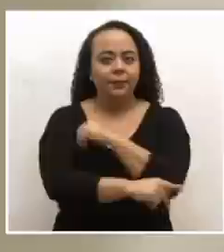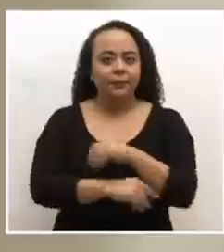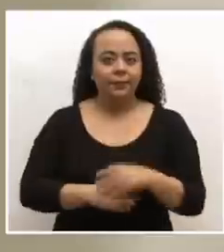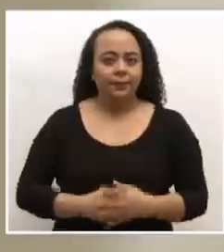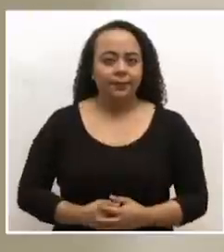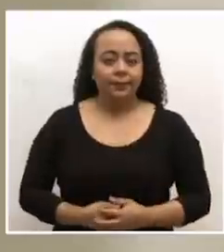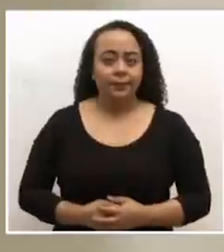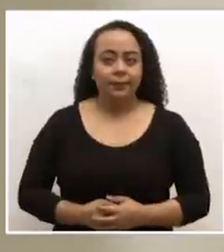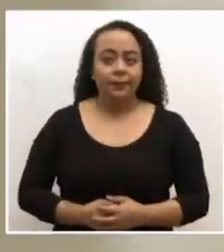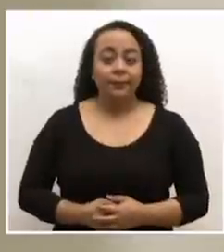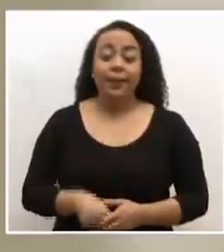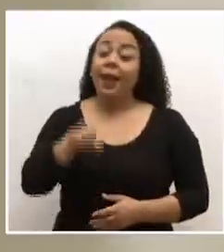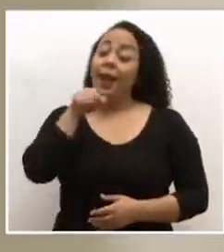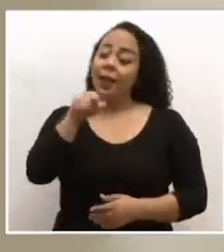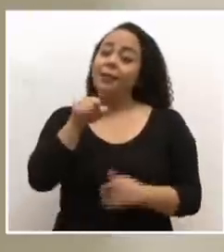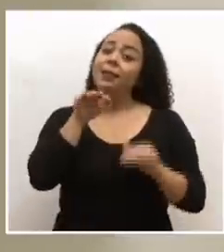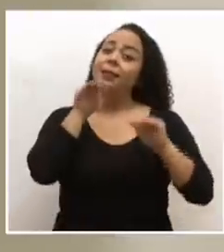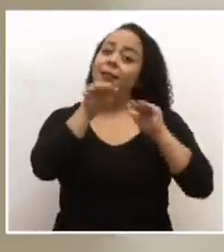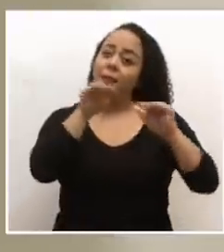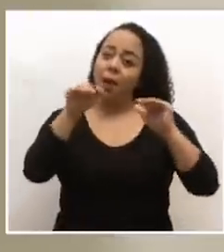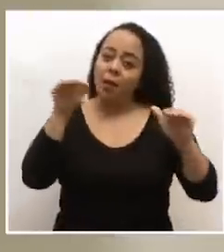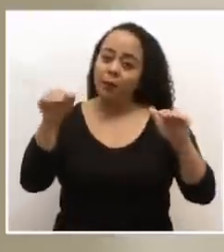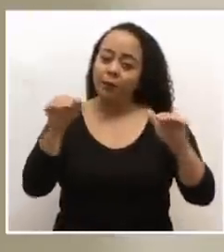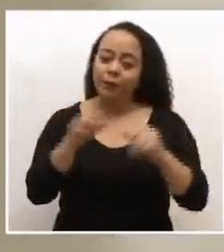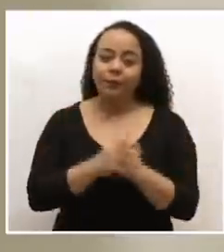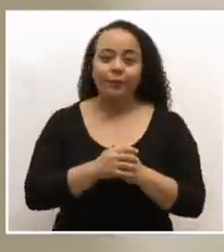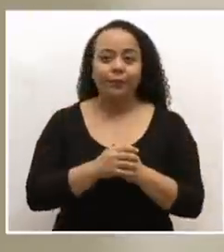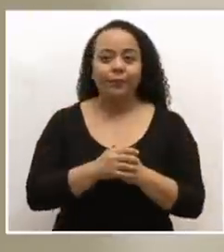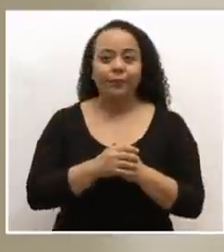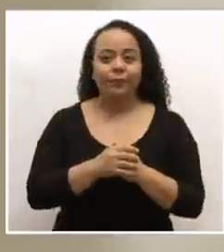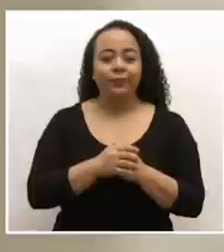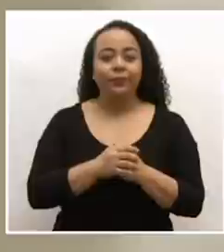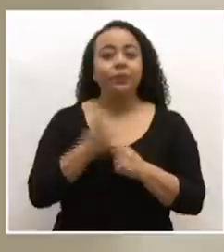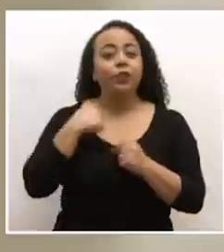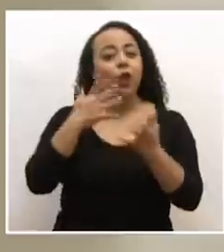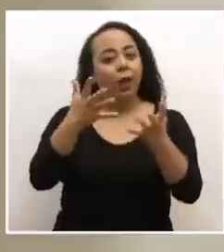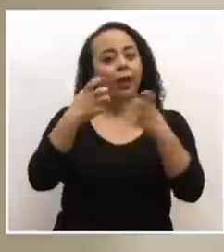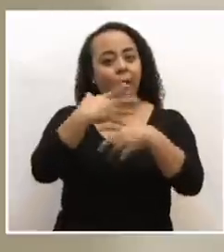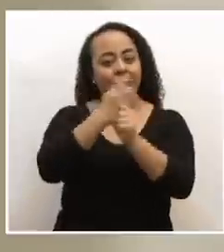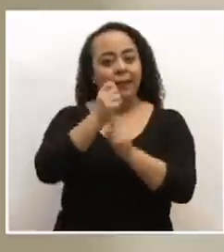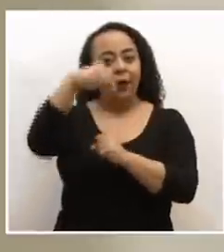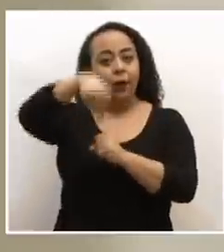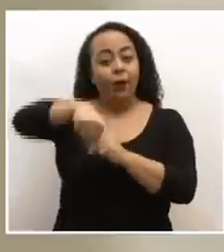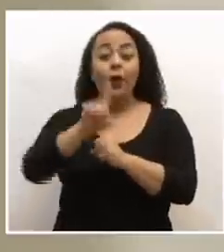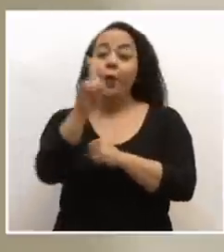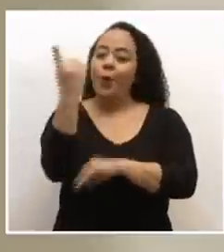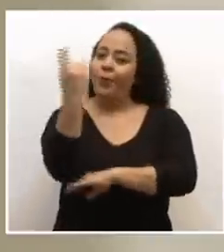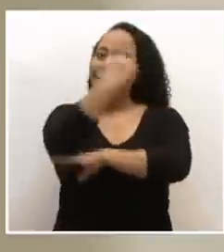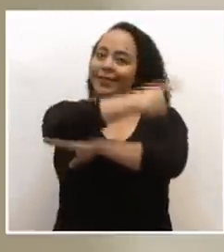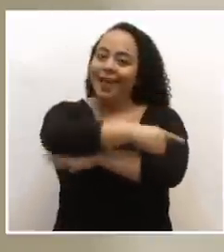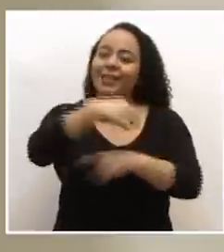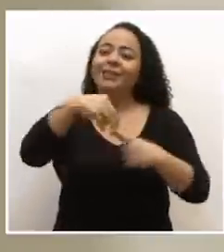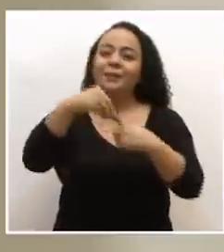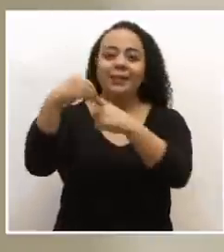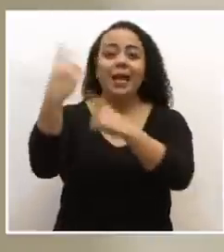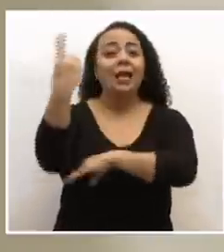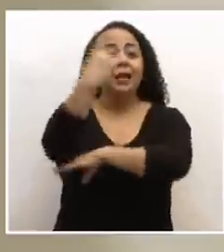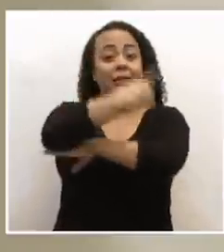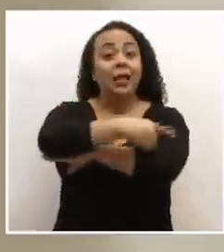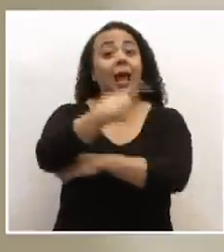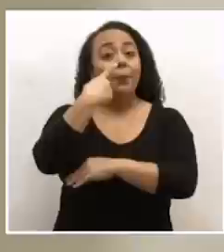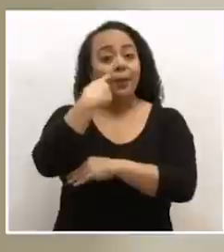Así que ese es el llamado que quiero hacer hoy, un día muy especial, el Día del Padre.